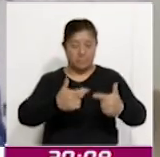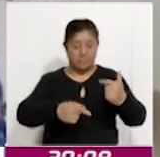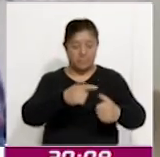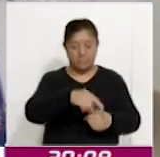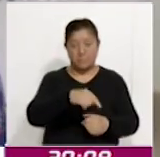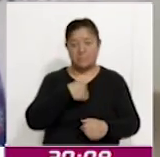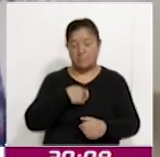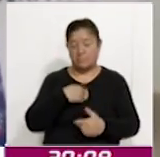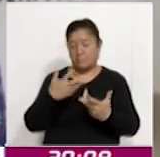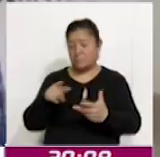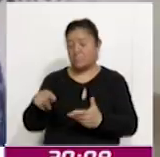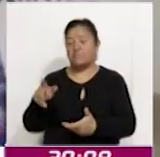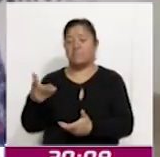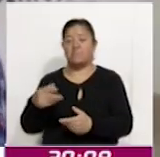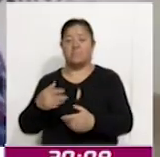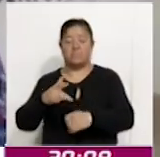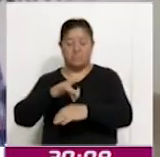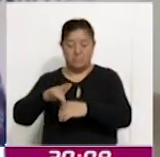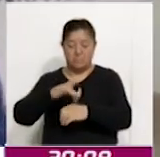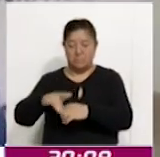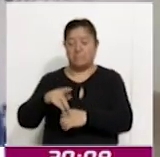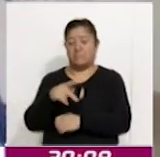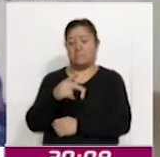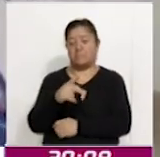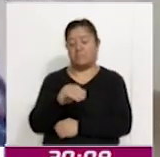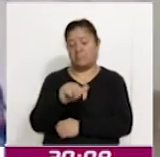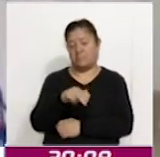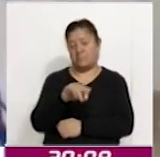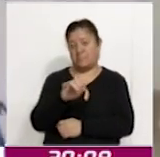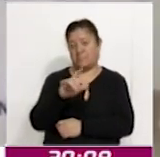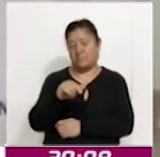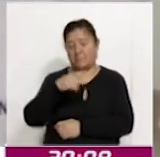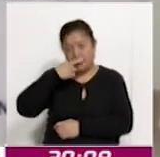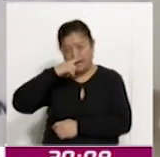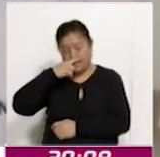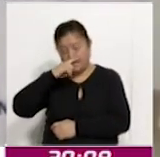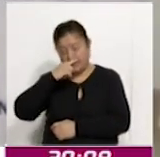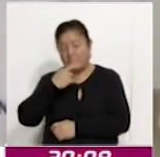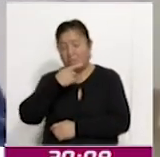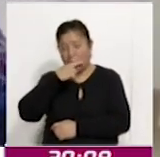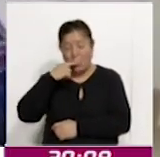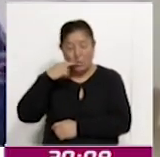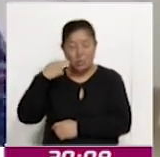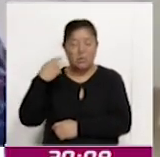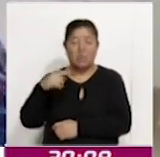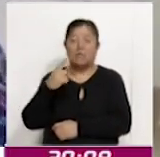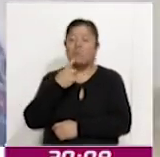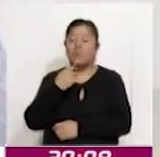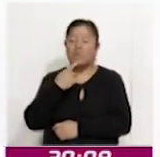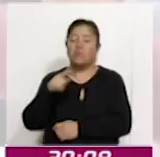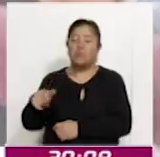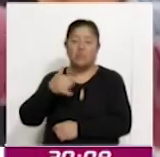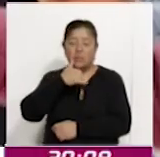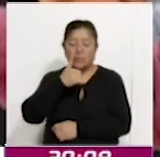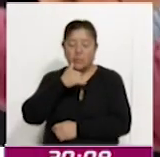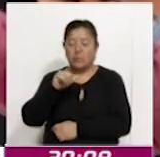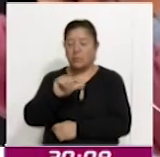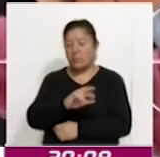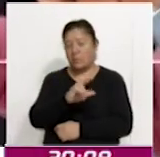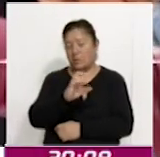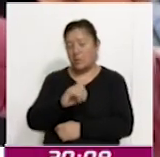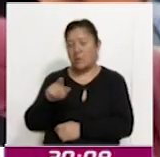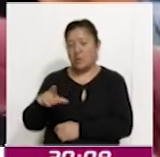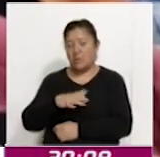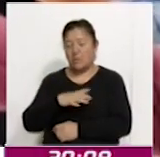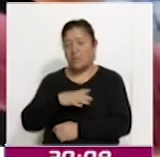quesos, panela, botanero, repasote, chipotle y aro. También tenemos un compromiso para